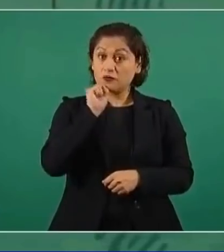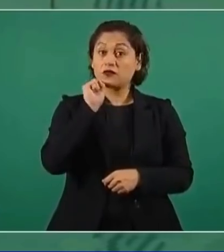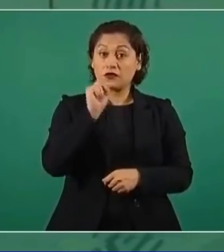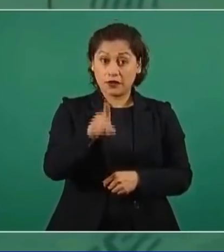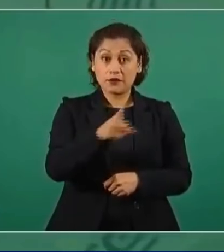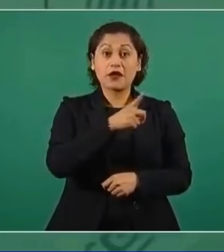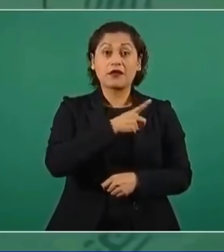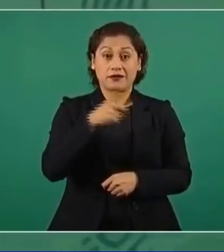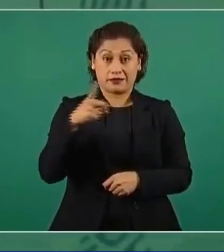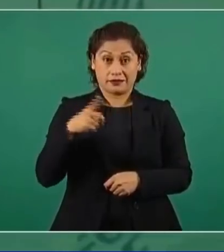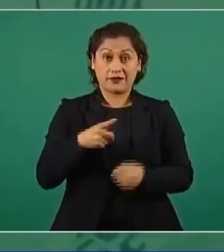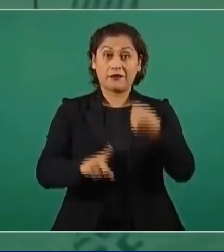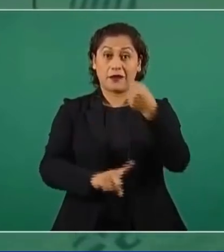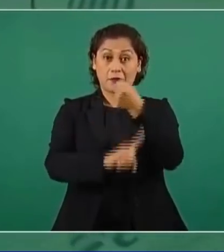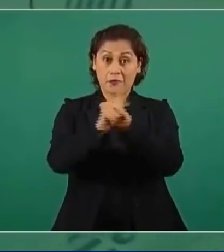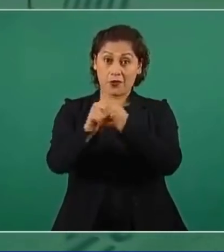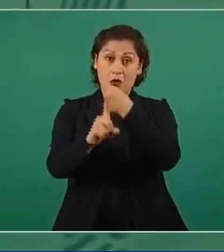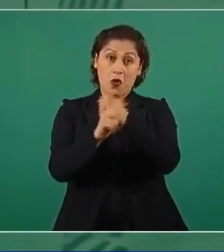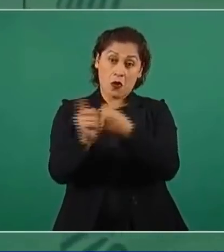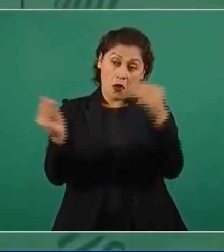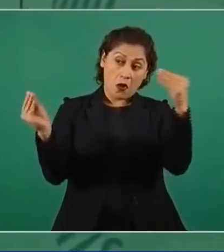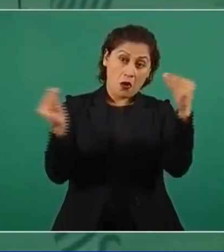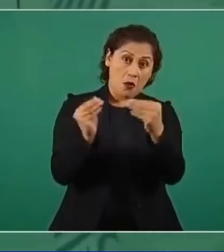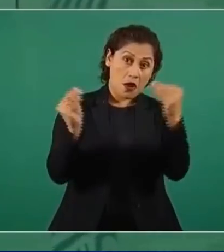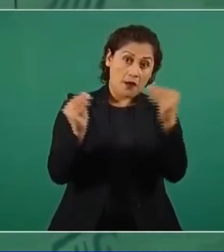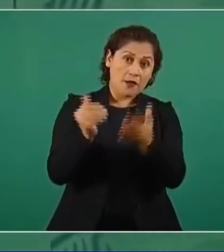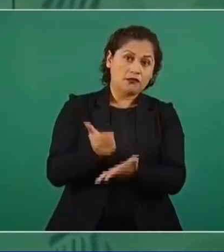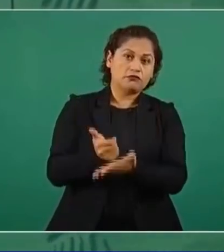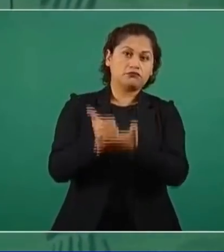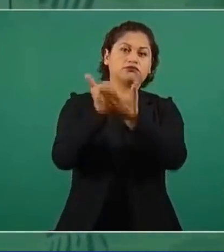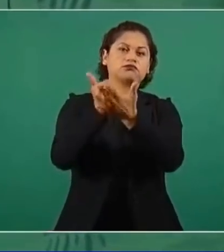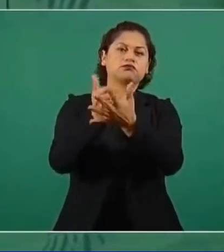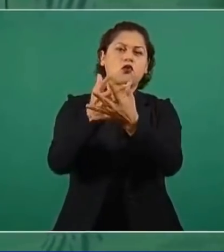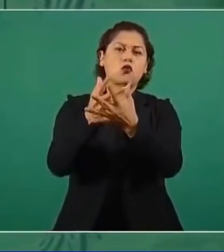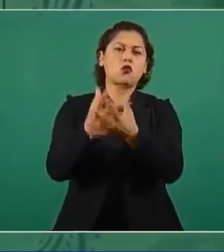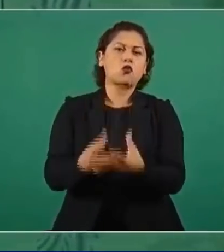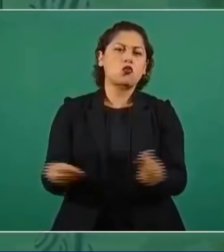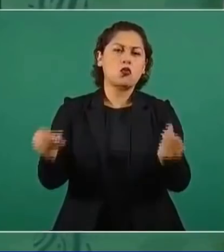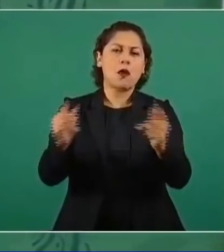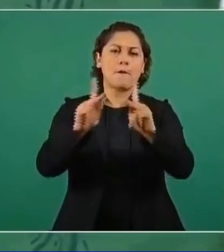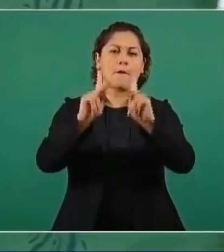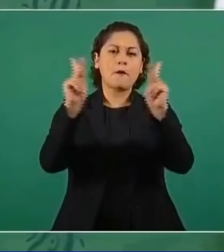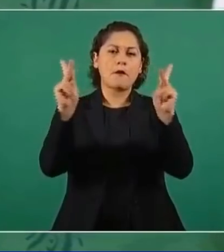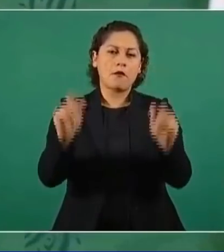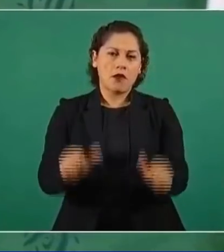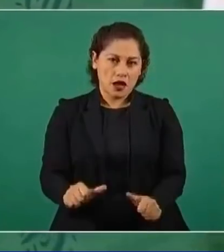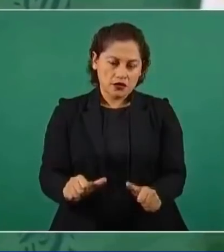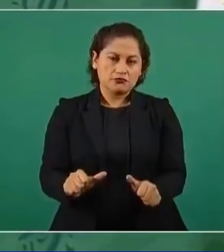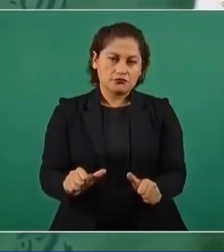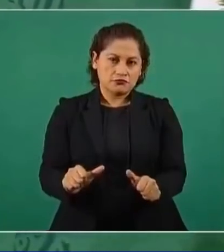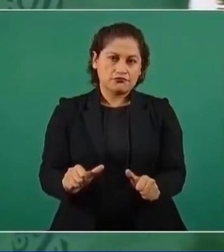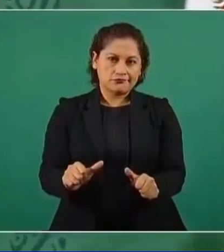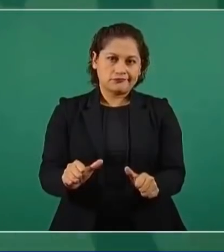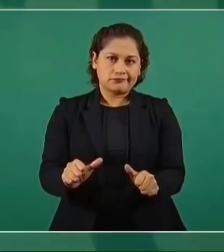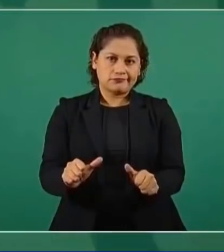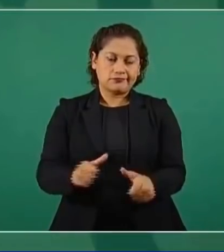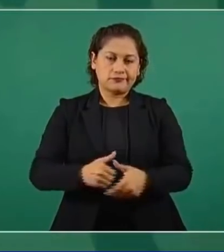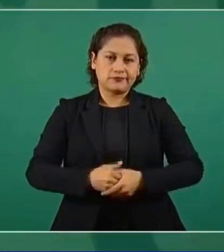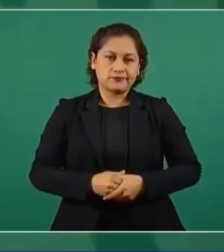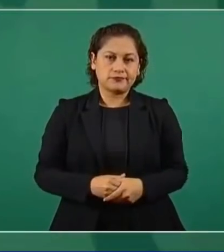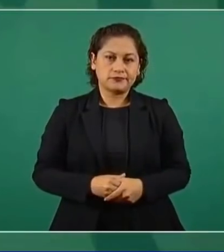pacíficas ante